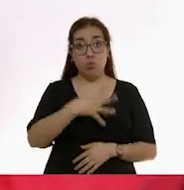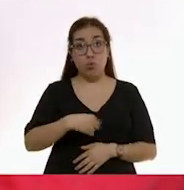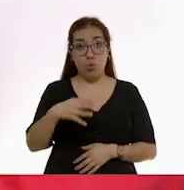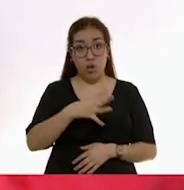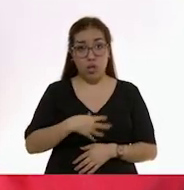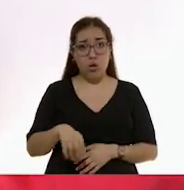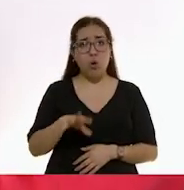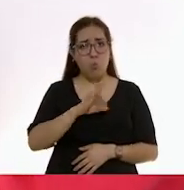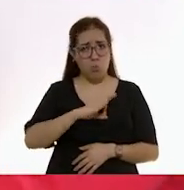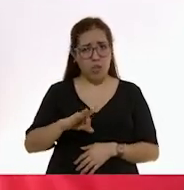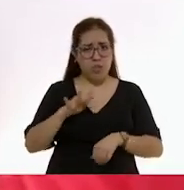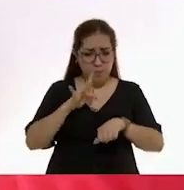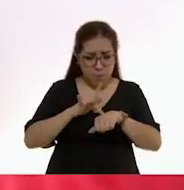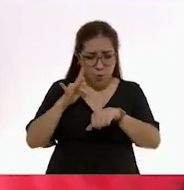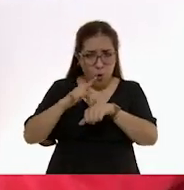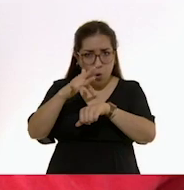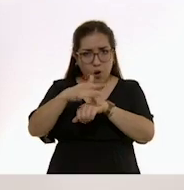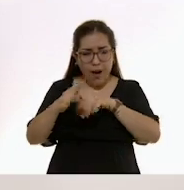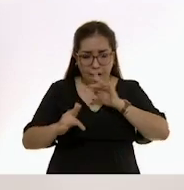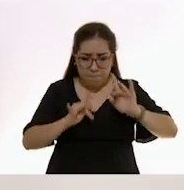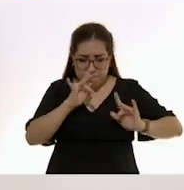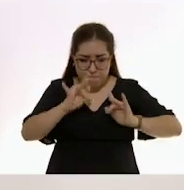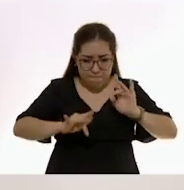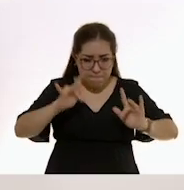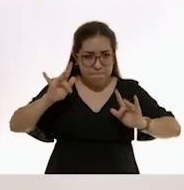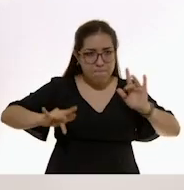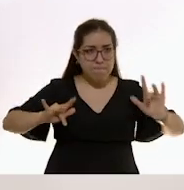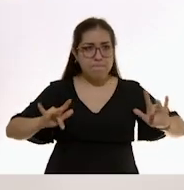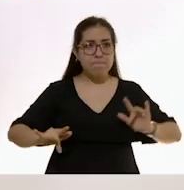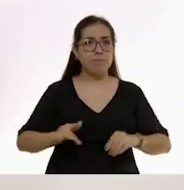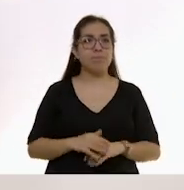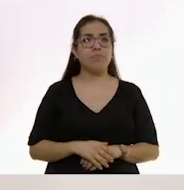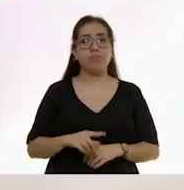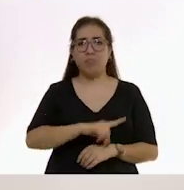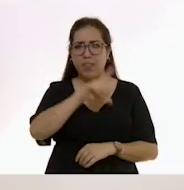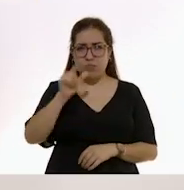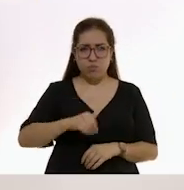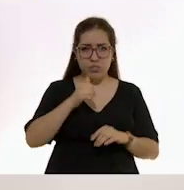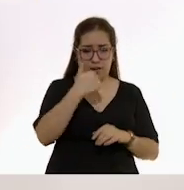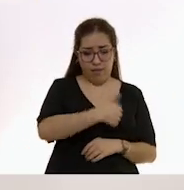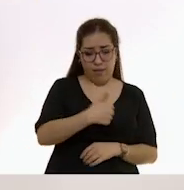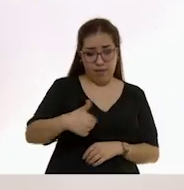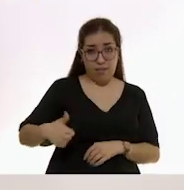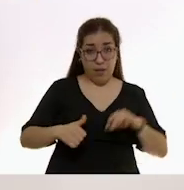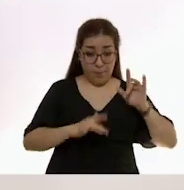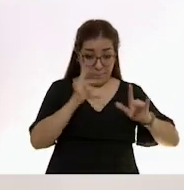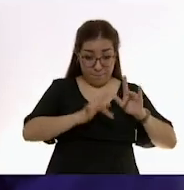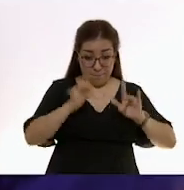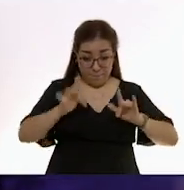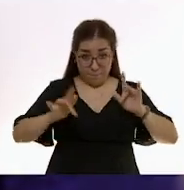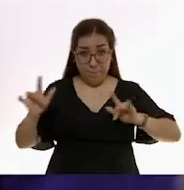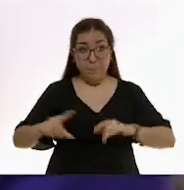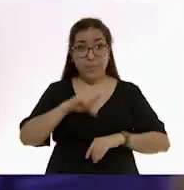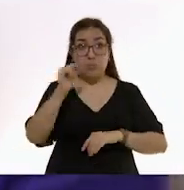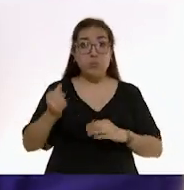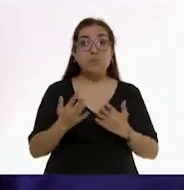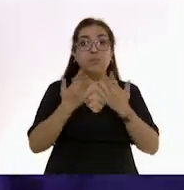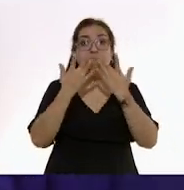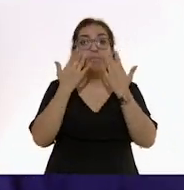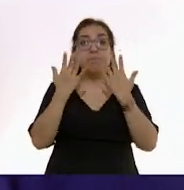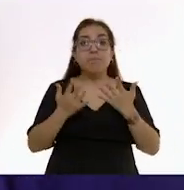toque la fruta y la explore libremente. Después de tocar cada fruta, es el momento de olerla.